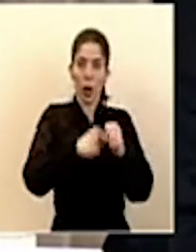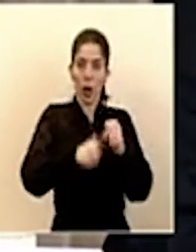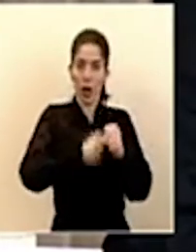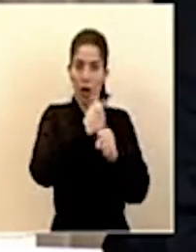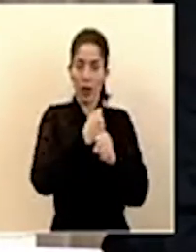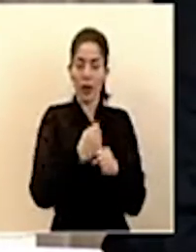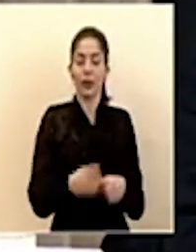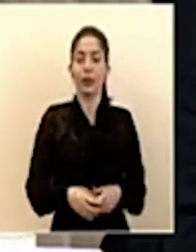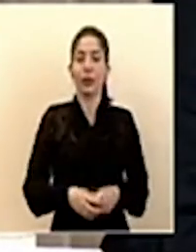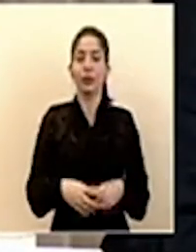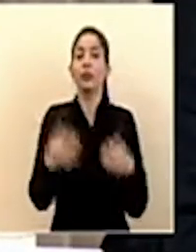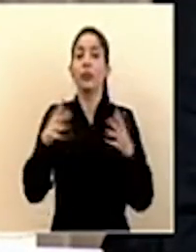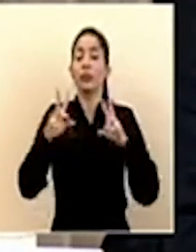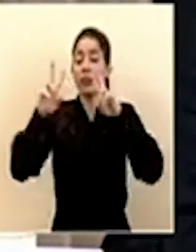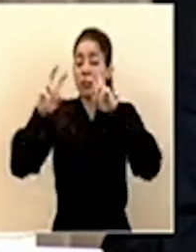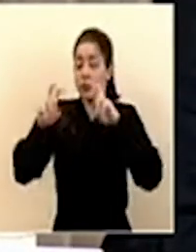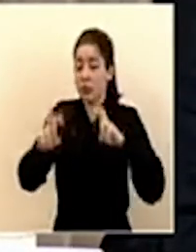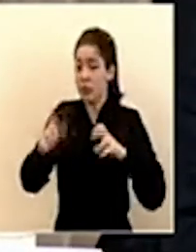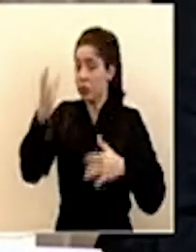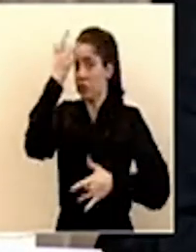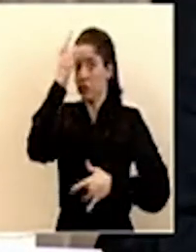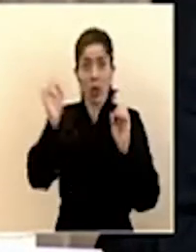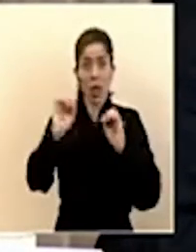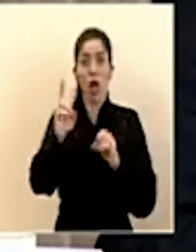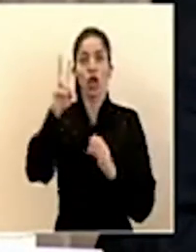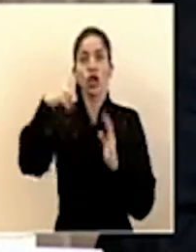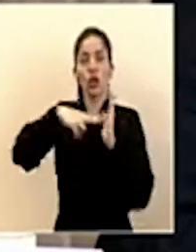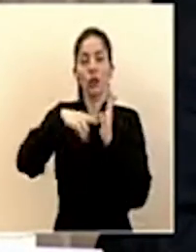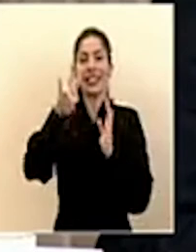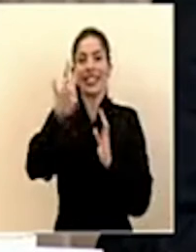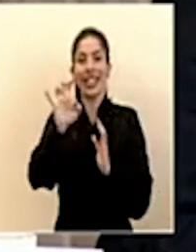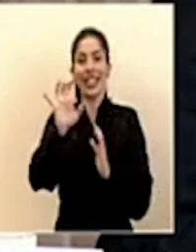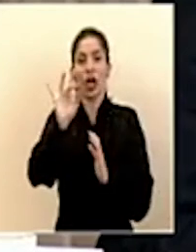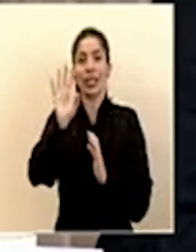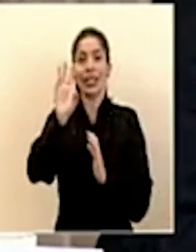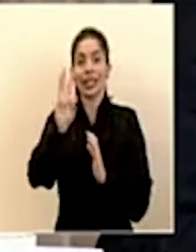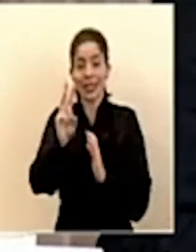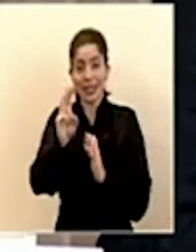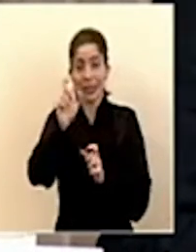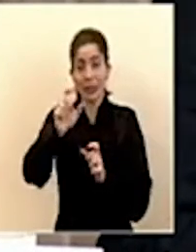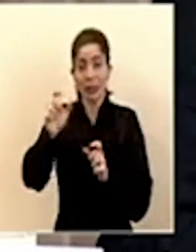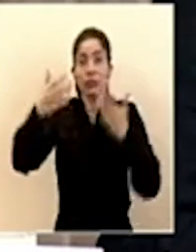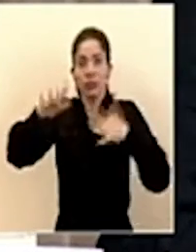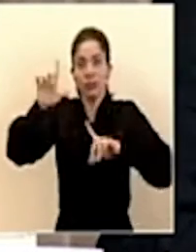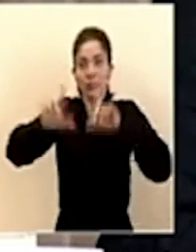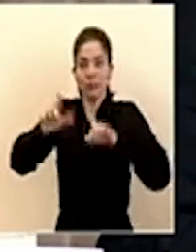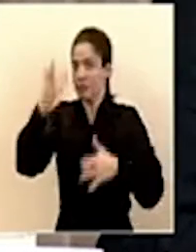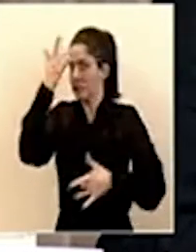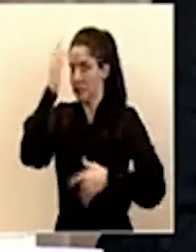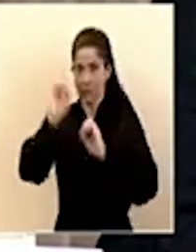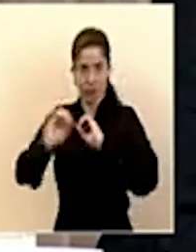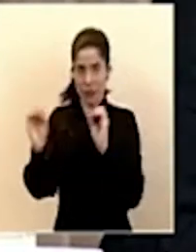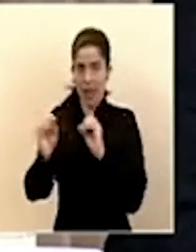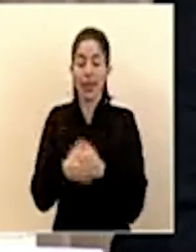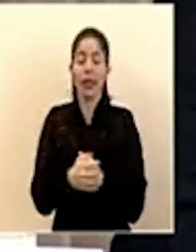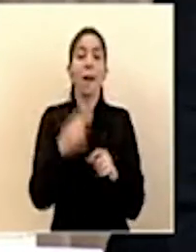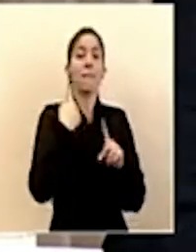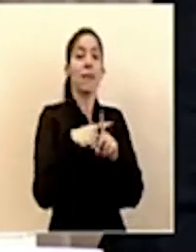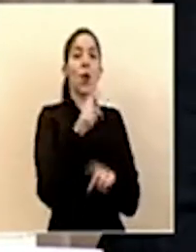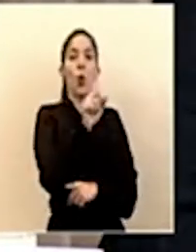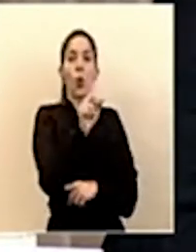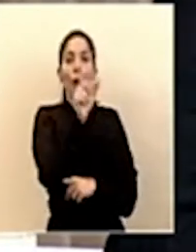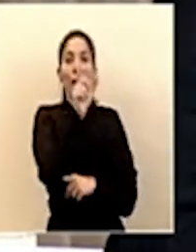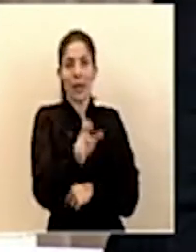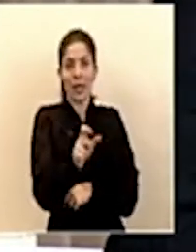se han descartado un total de 2786 personas y tenemos una persona